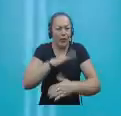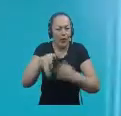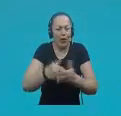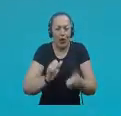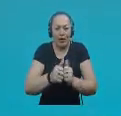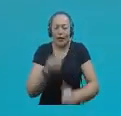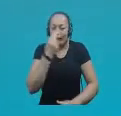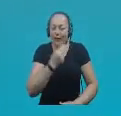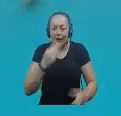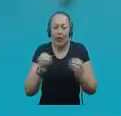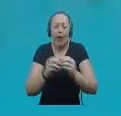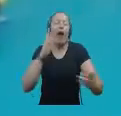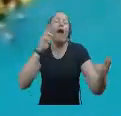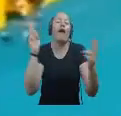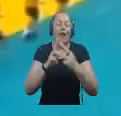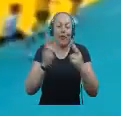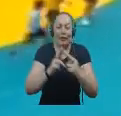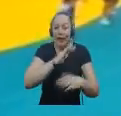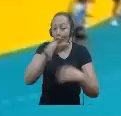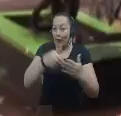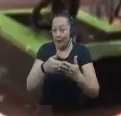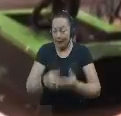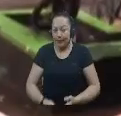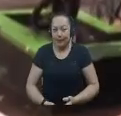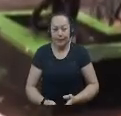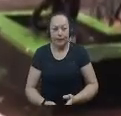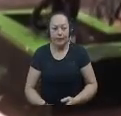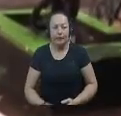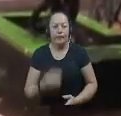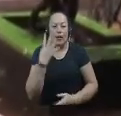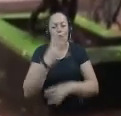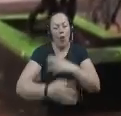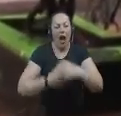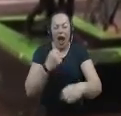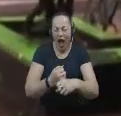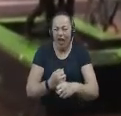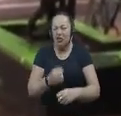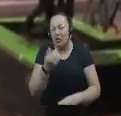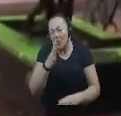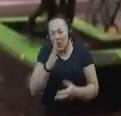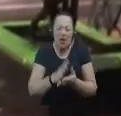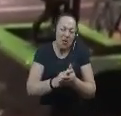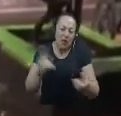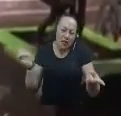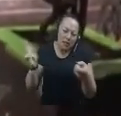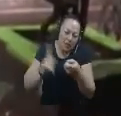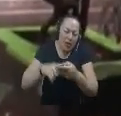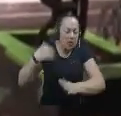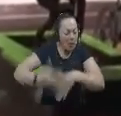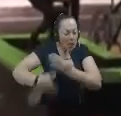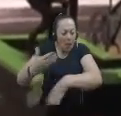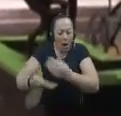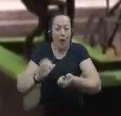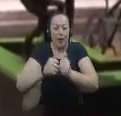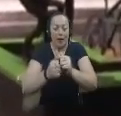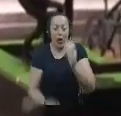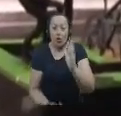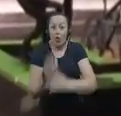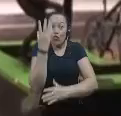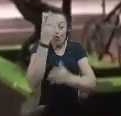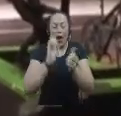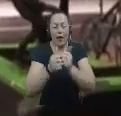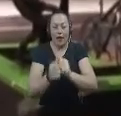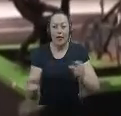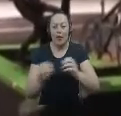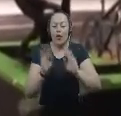compromiso por su reconocimiento Hace cuatro años comenzamos este proceso de un deporte nuevo en la ciudad, en